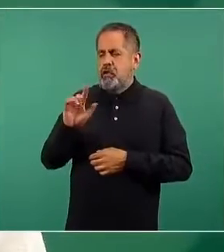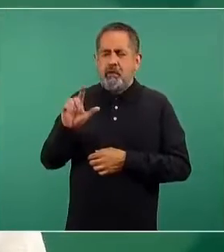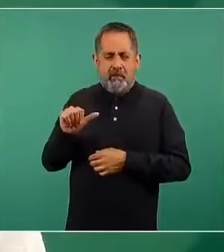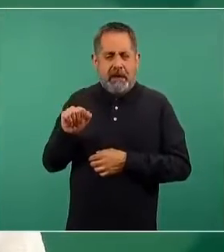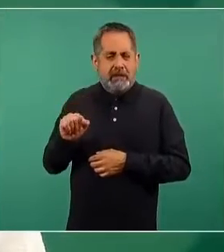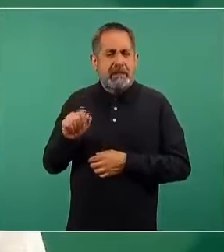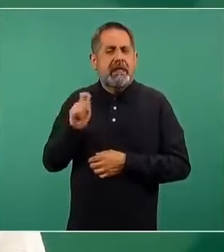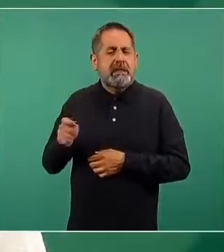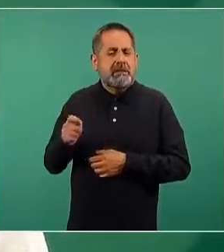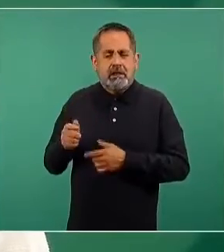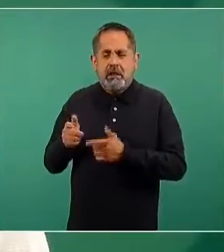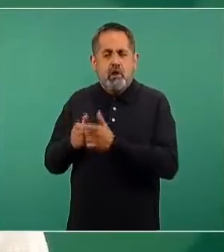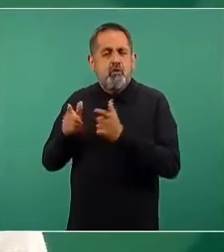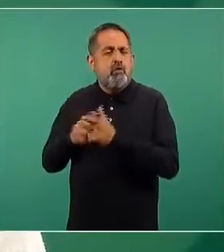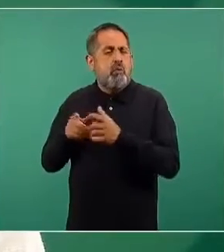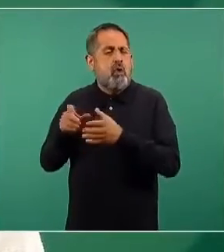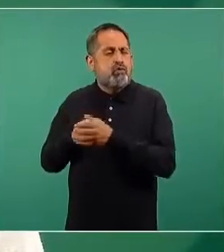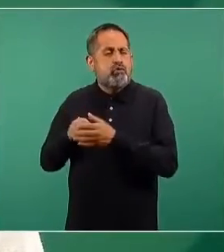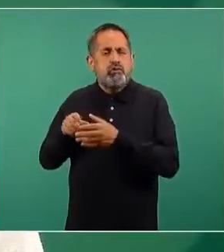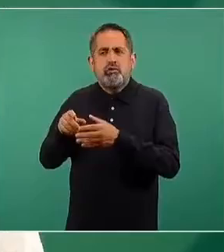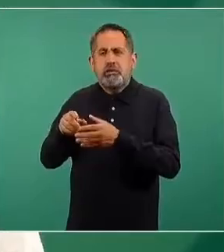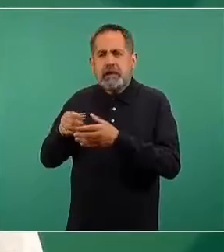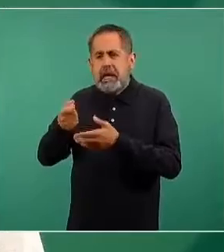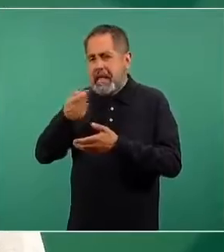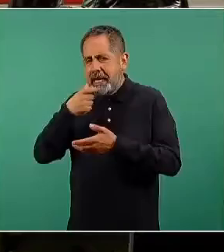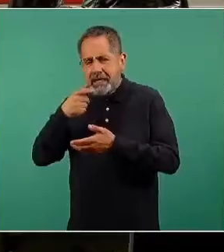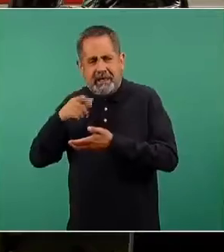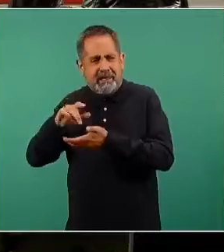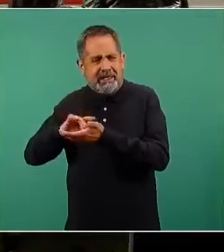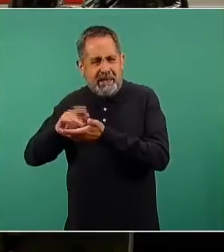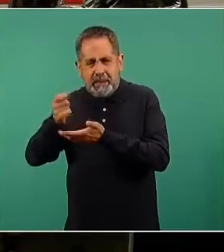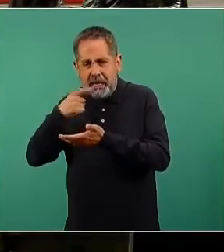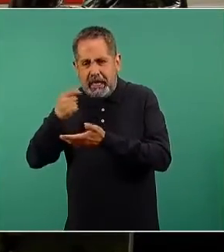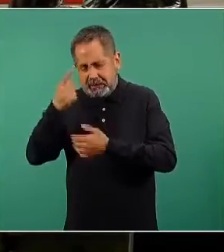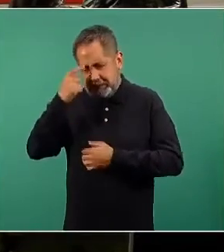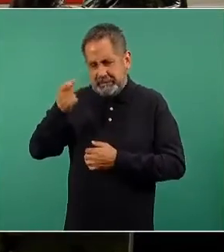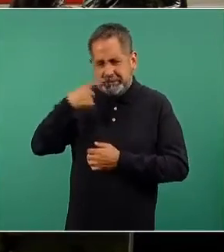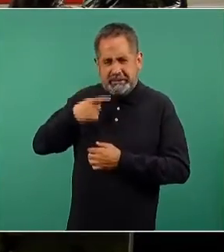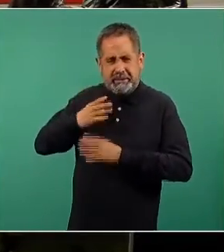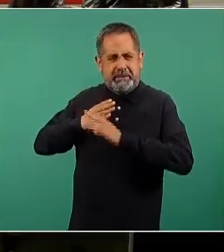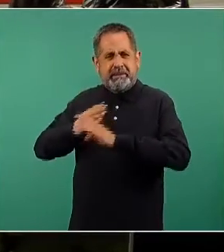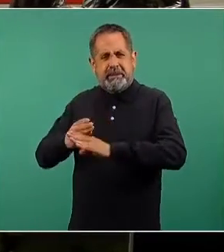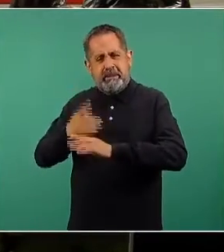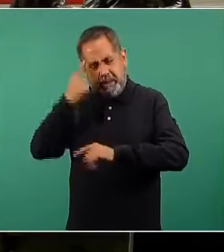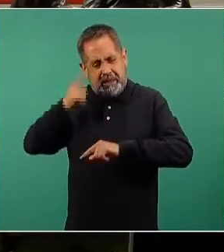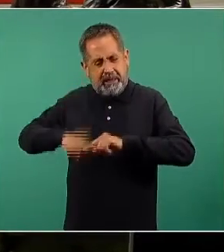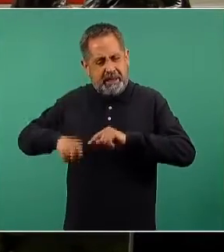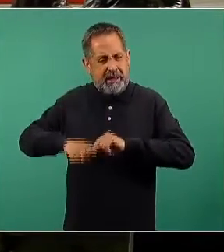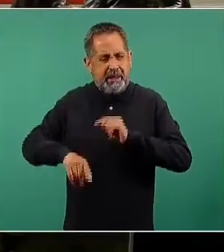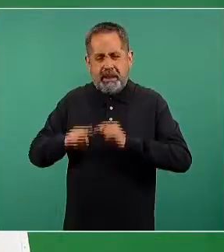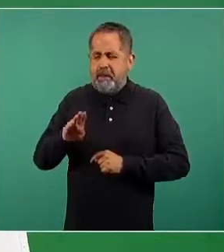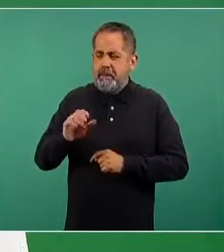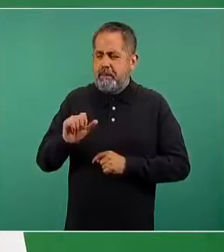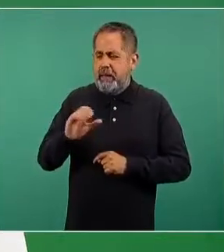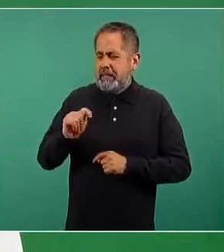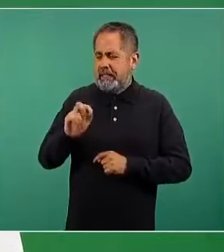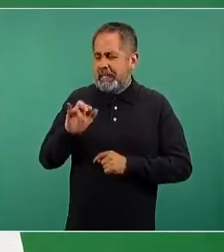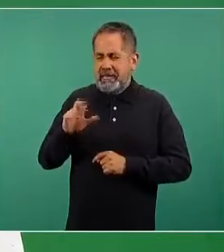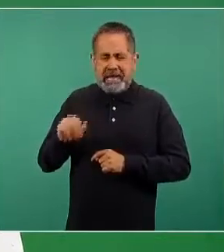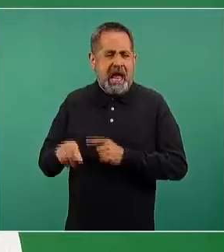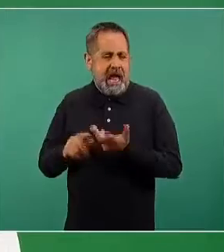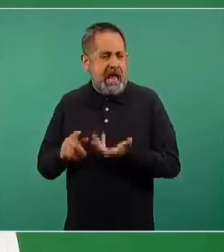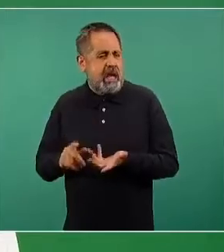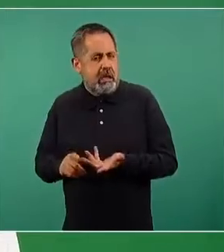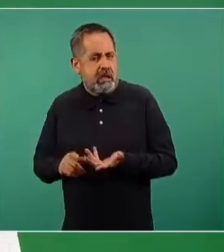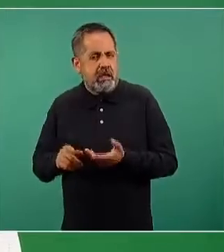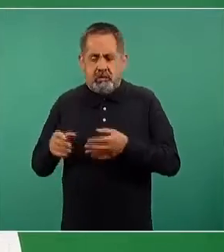son un grupo de compuestos químicos que se utilizan como antibióticos, como antibacterianos. Cotrimoxazol